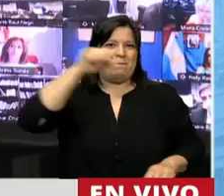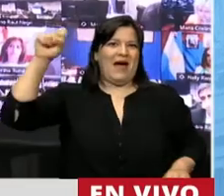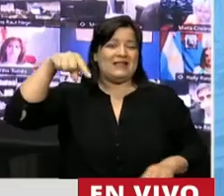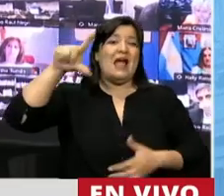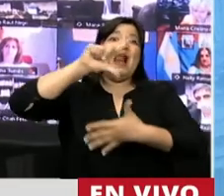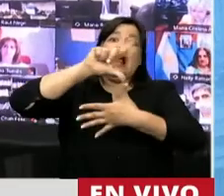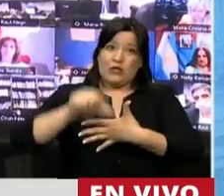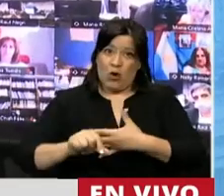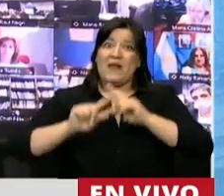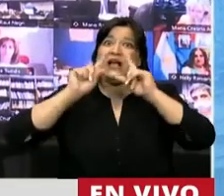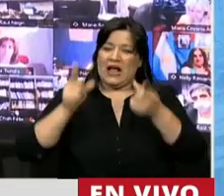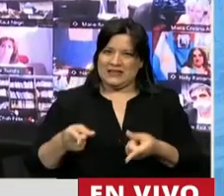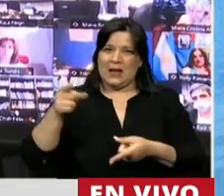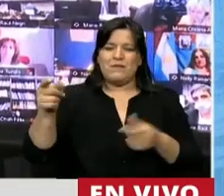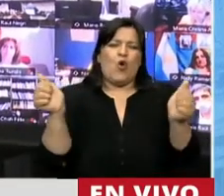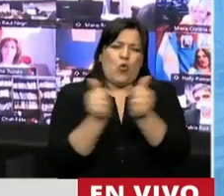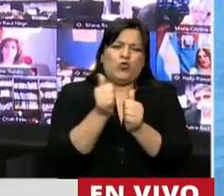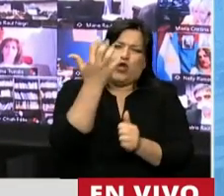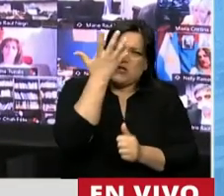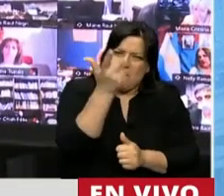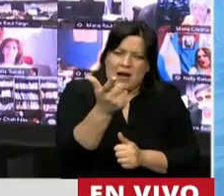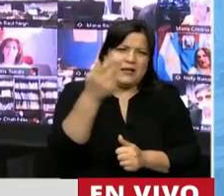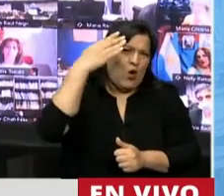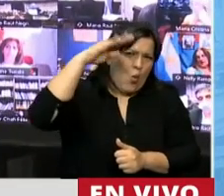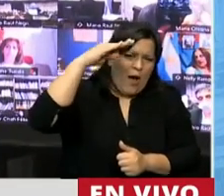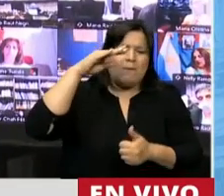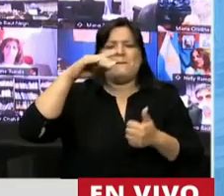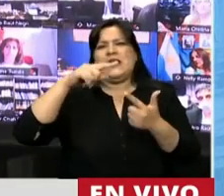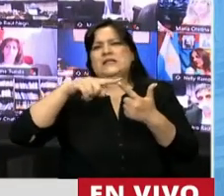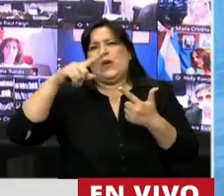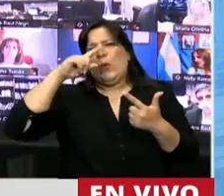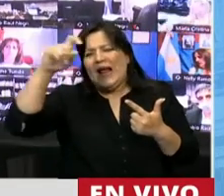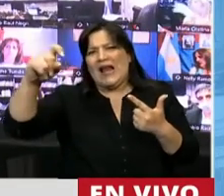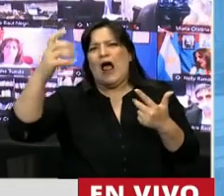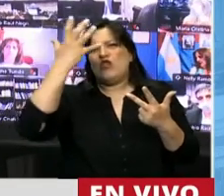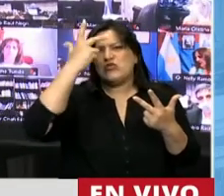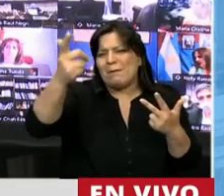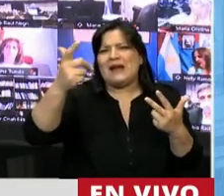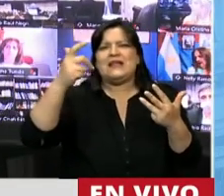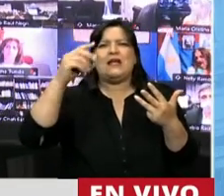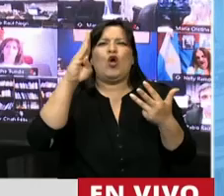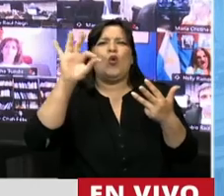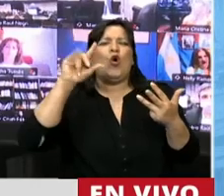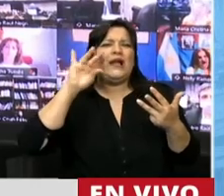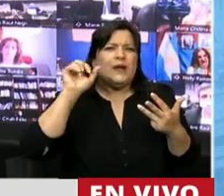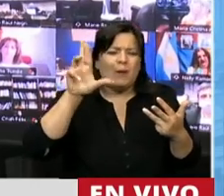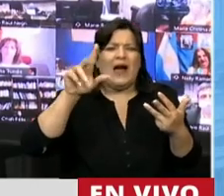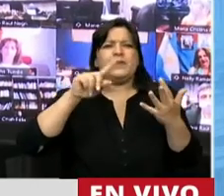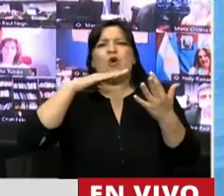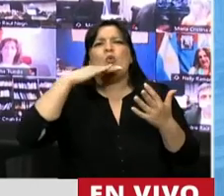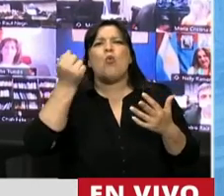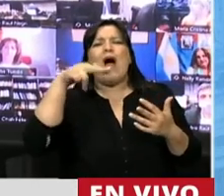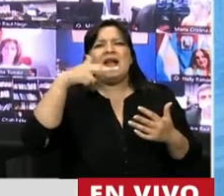Latinoamérica, junto a San Martín, a Belgrano, junto a Bolívar, a Sucre, a Juan Azurduy,